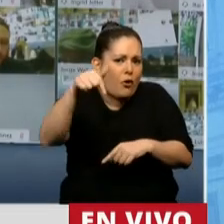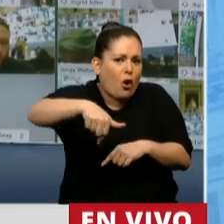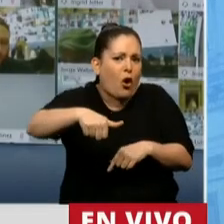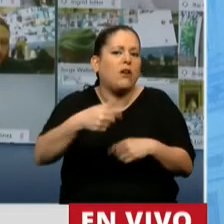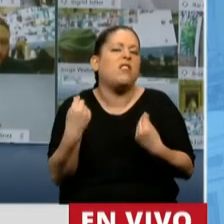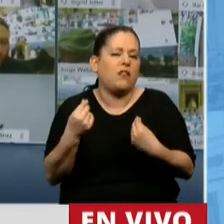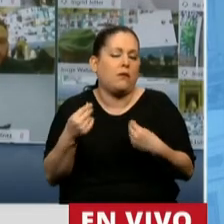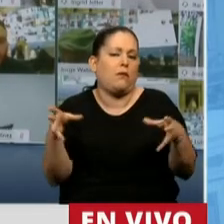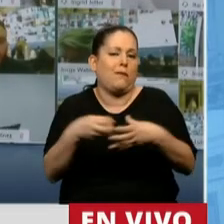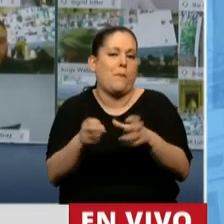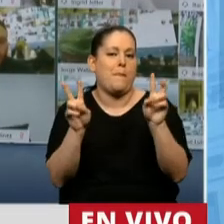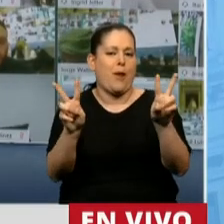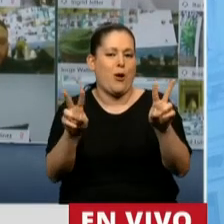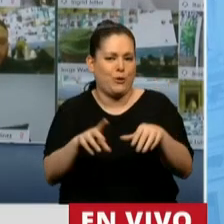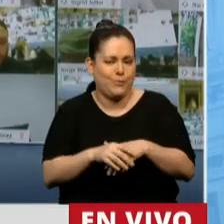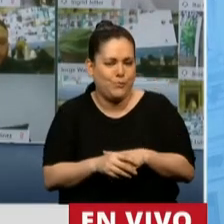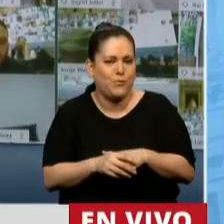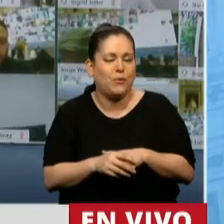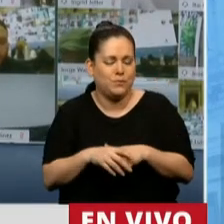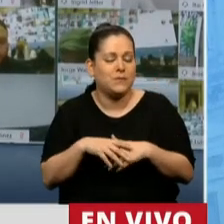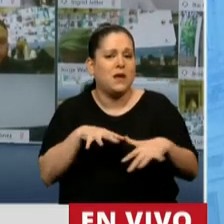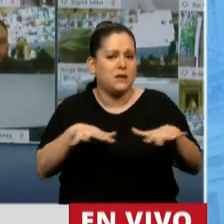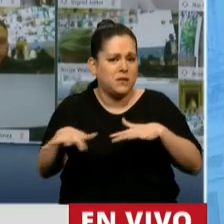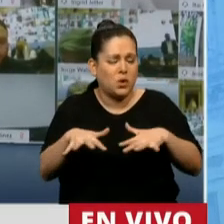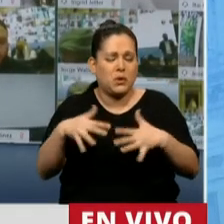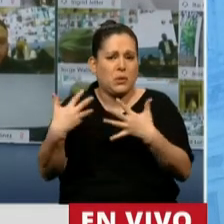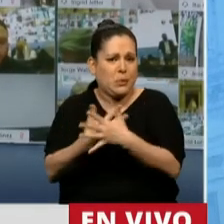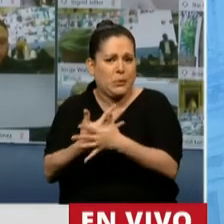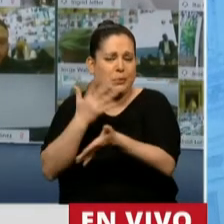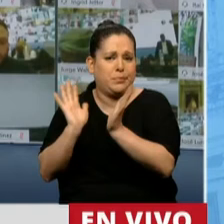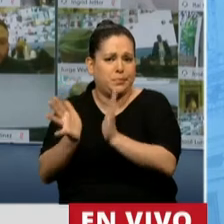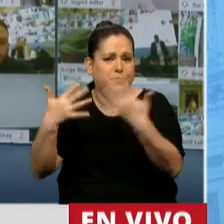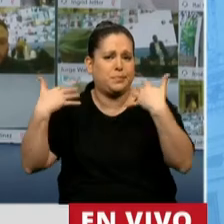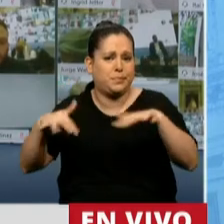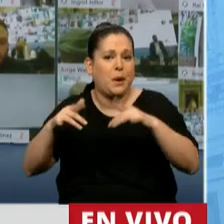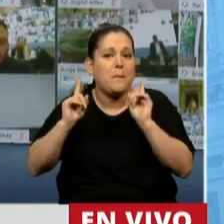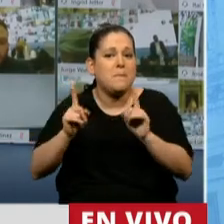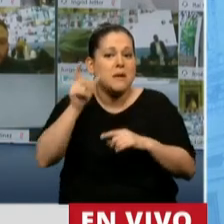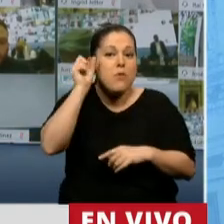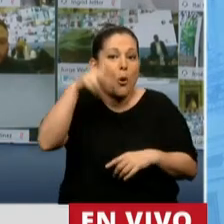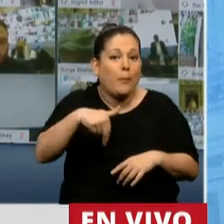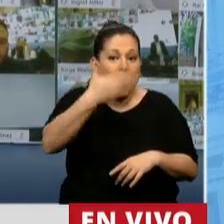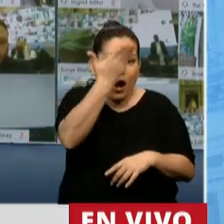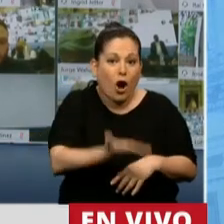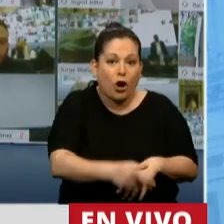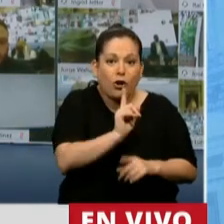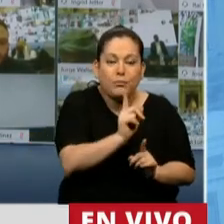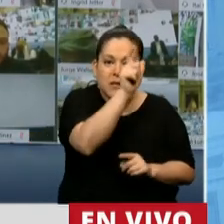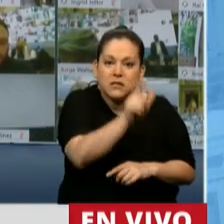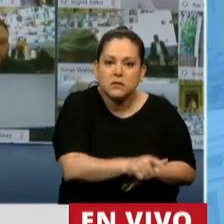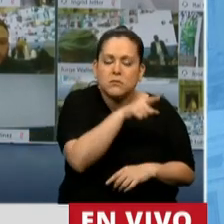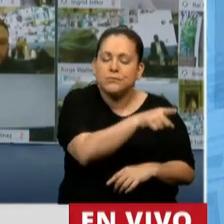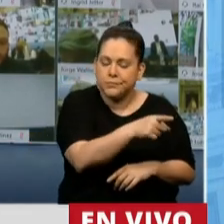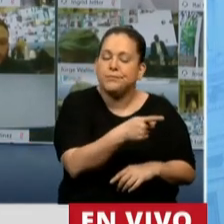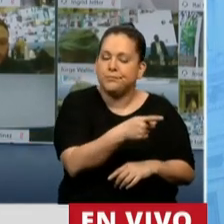el peronismo. Atravesó tristes momentos de violencia que el propio Juan Perón se